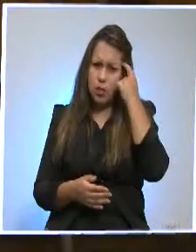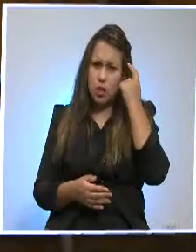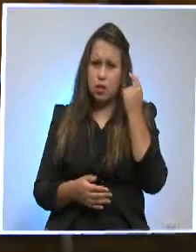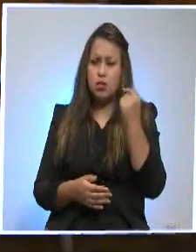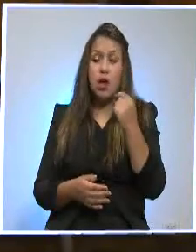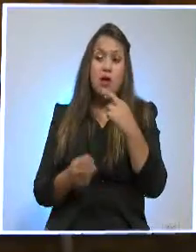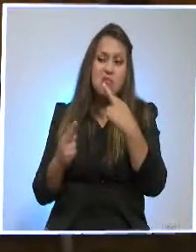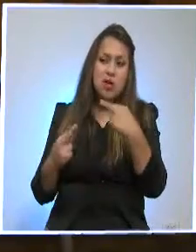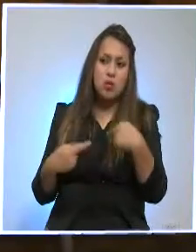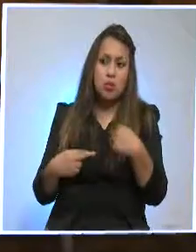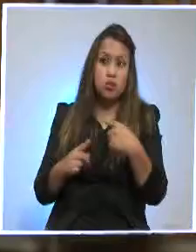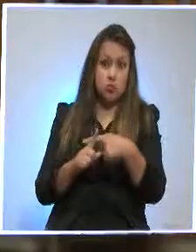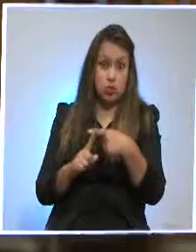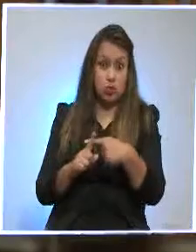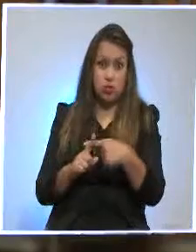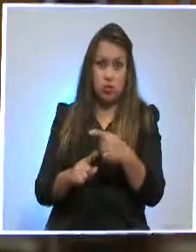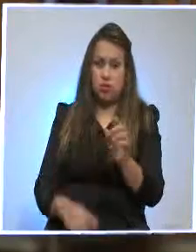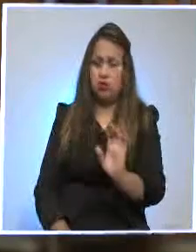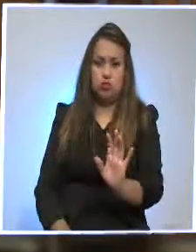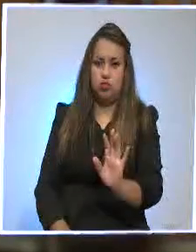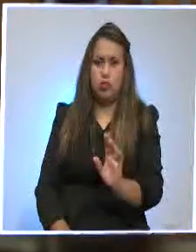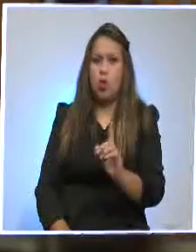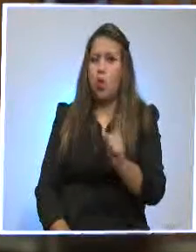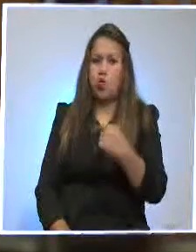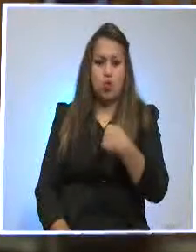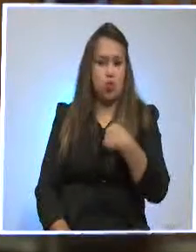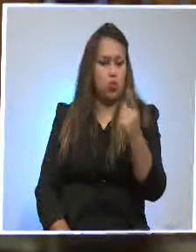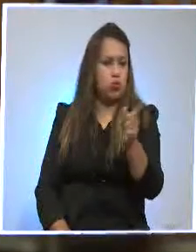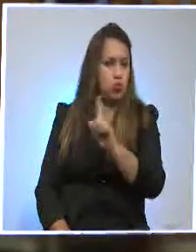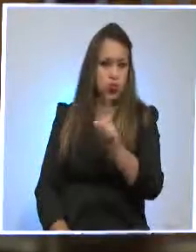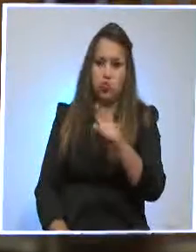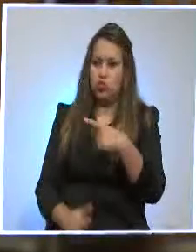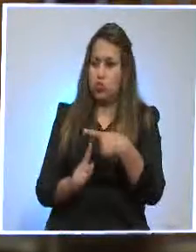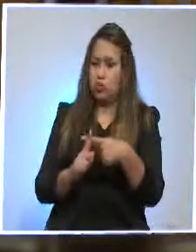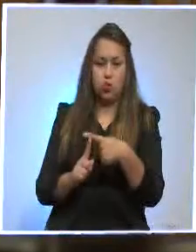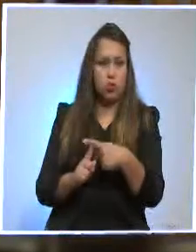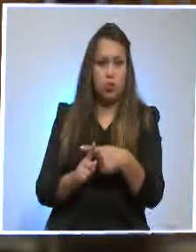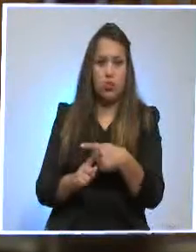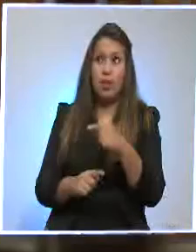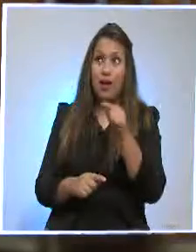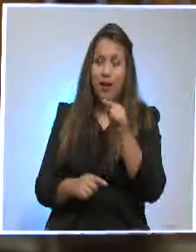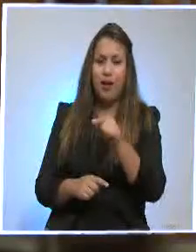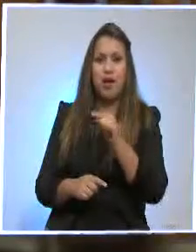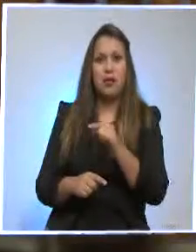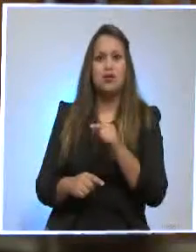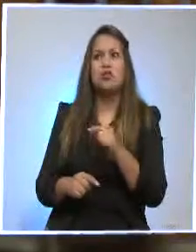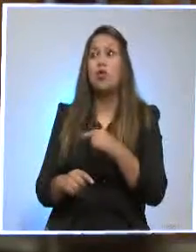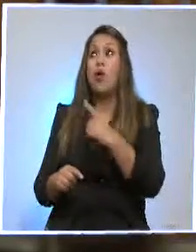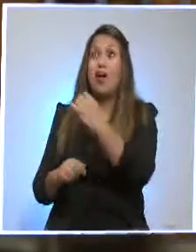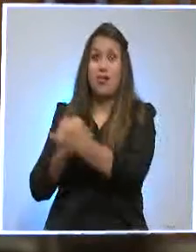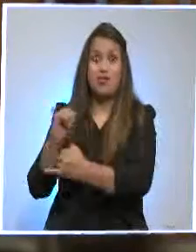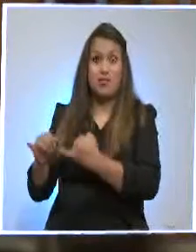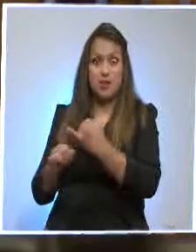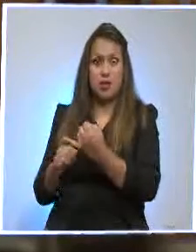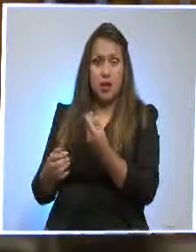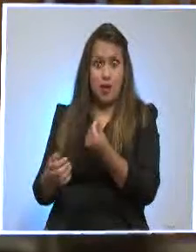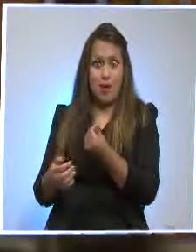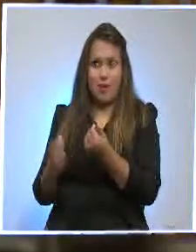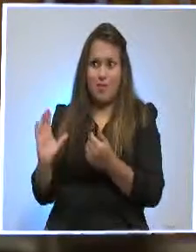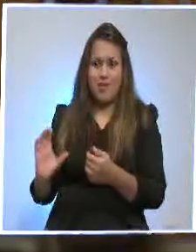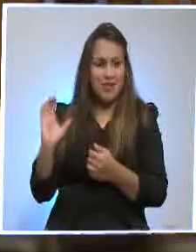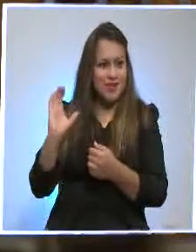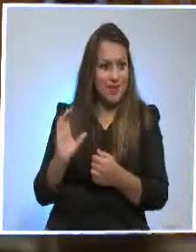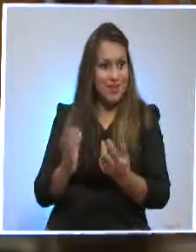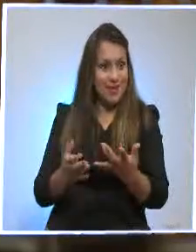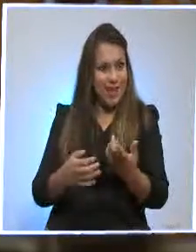no fueron positivos? No considero que sea positivo porque eso ahuyenta inversión extranjera privada. Entonces, desde el punto de vista